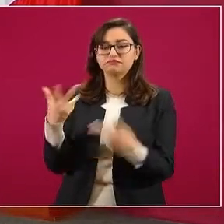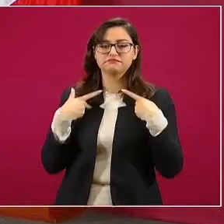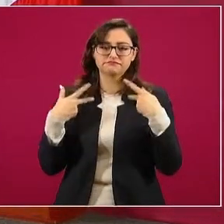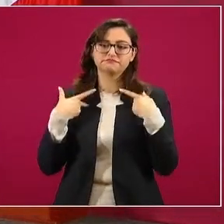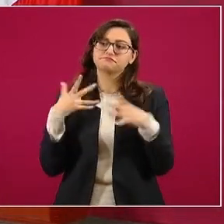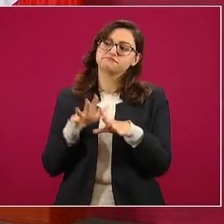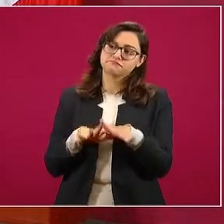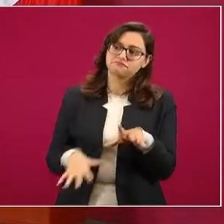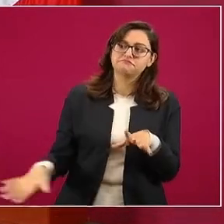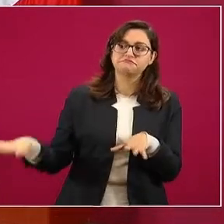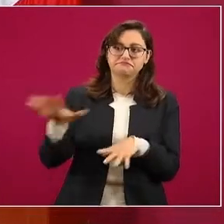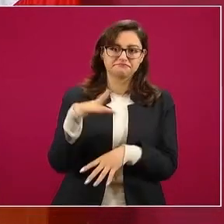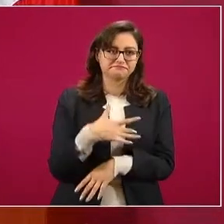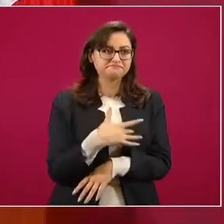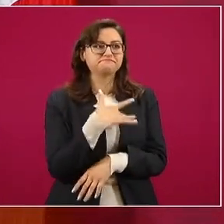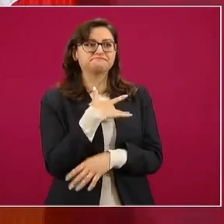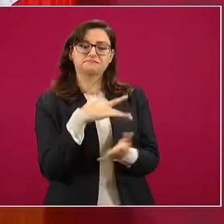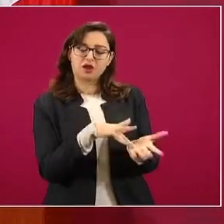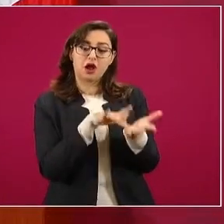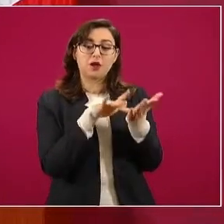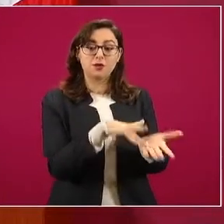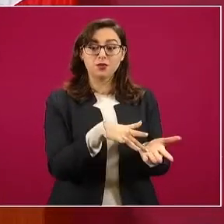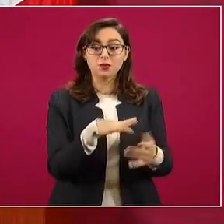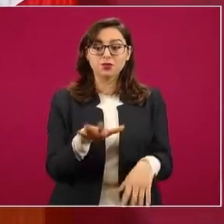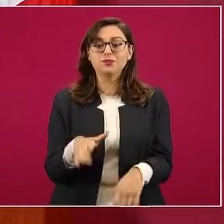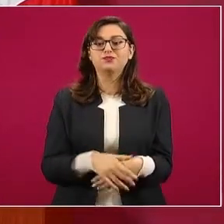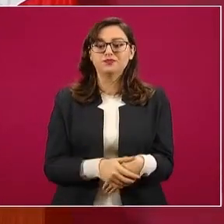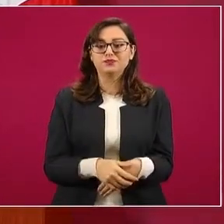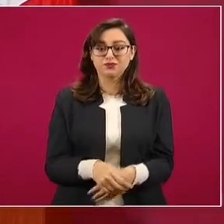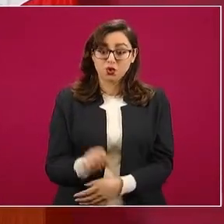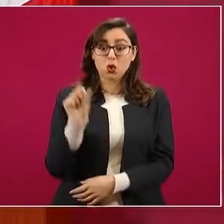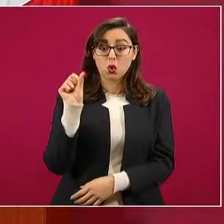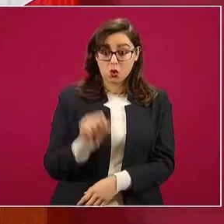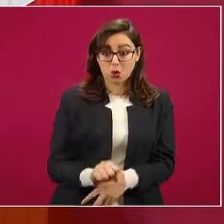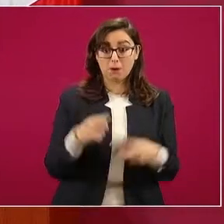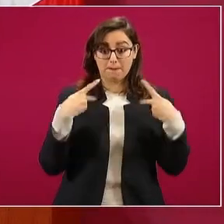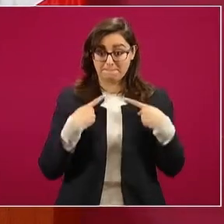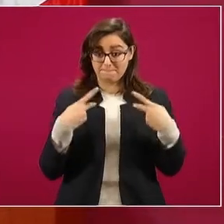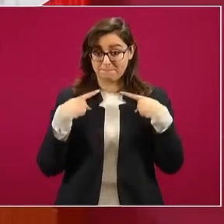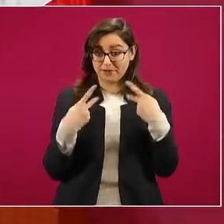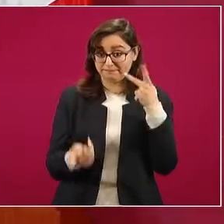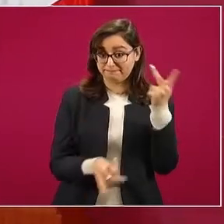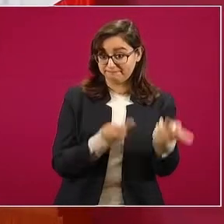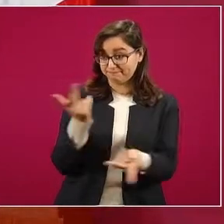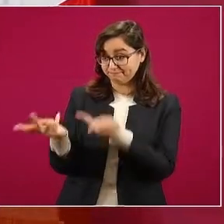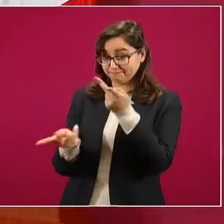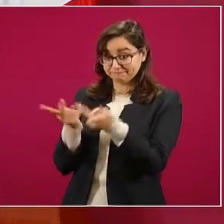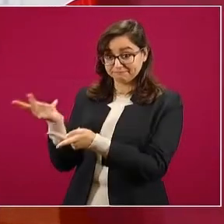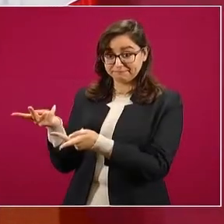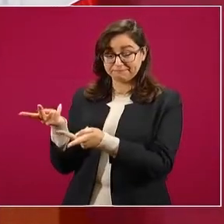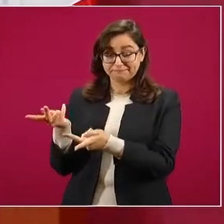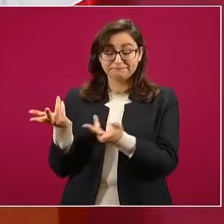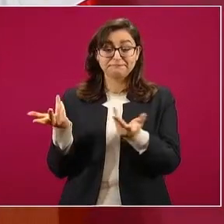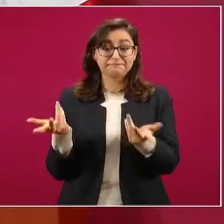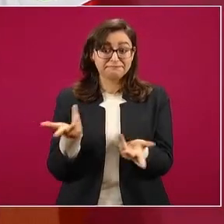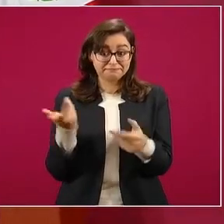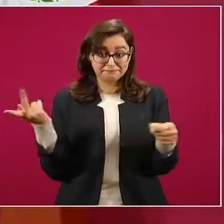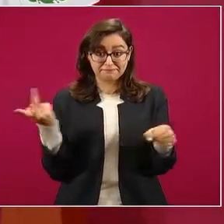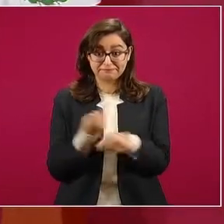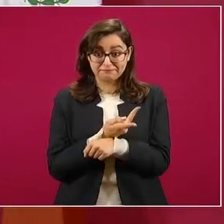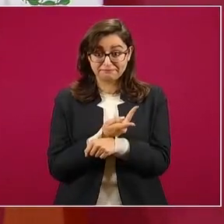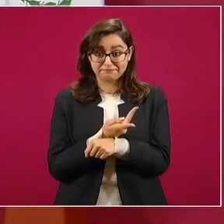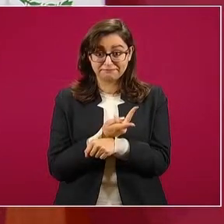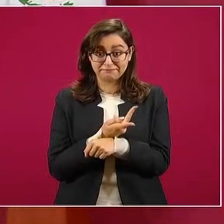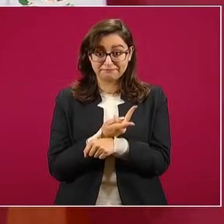porque hoy viene una encuesta donde se sorprenden de